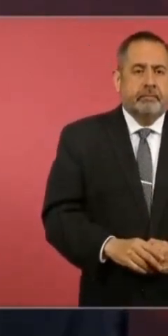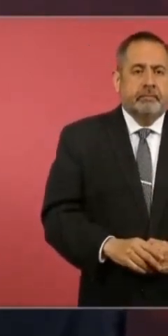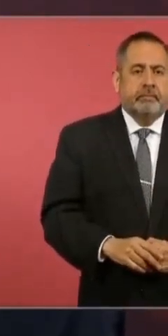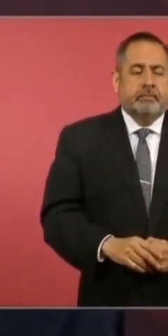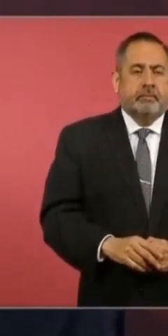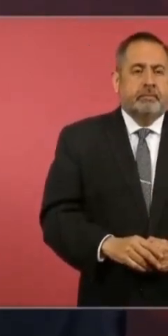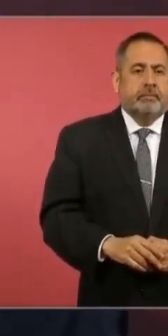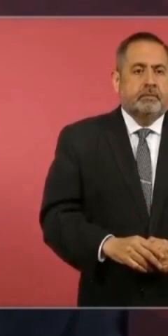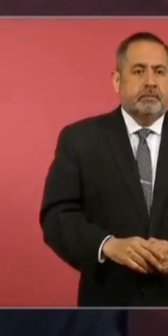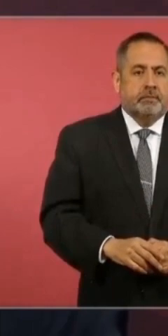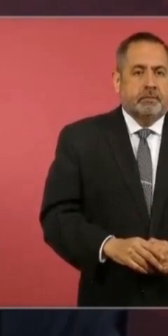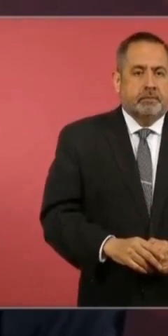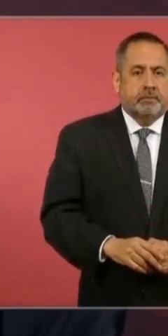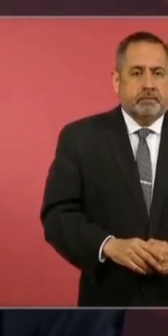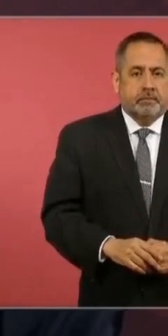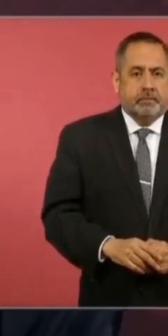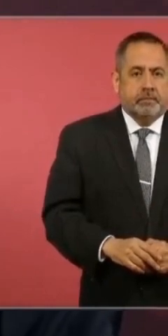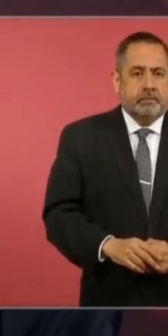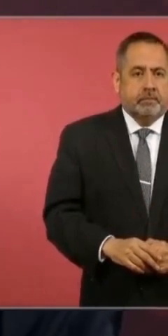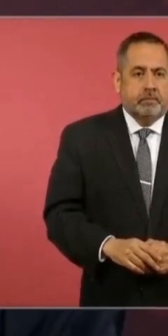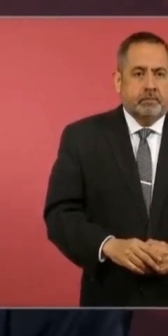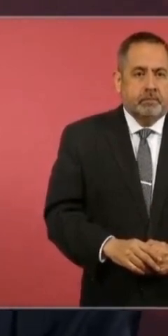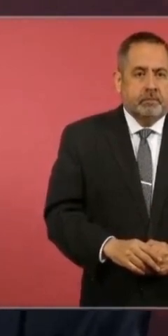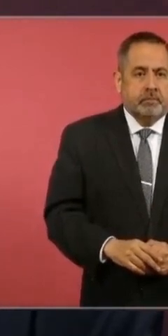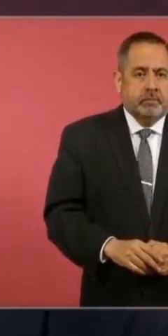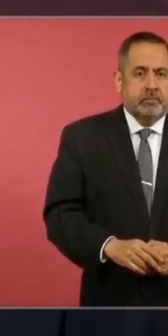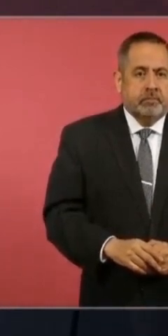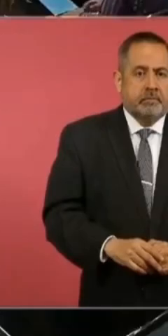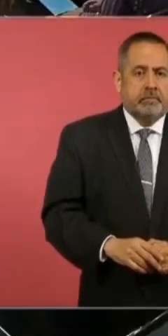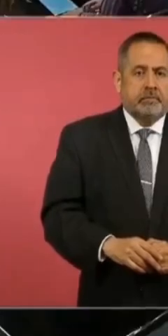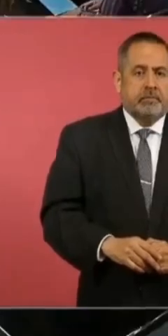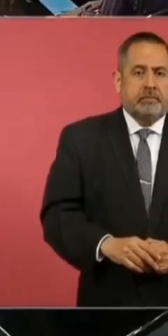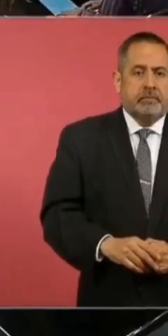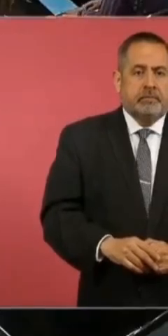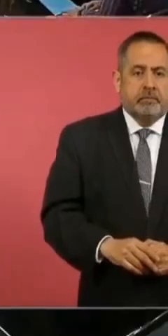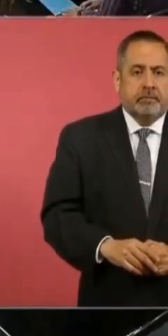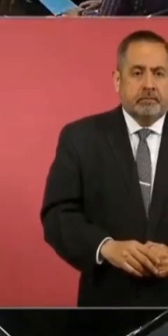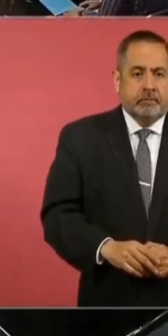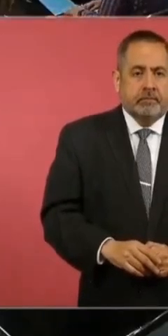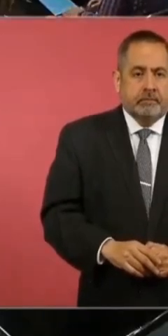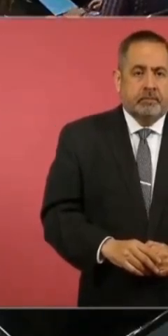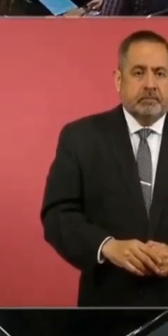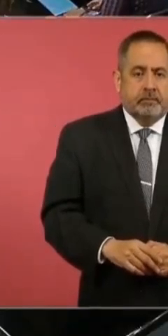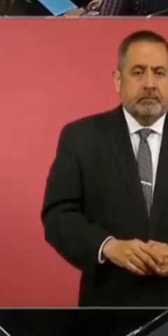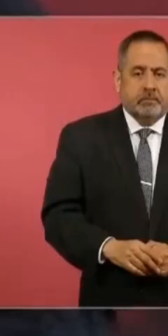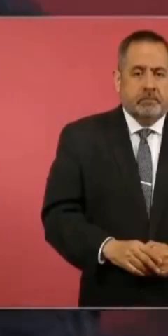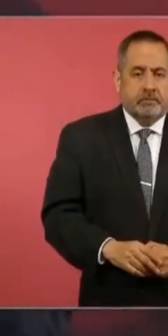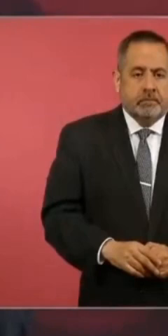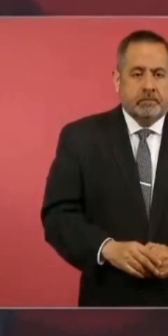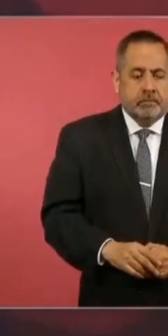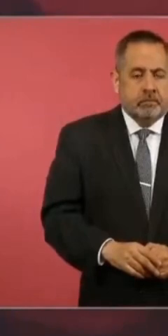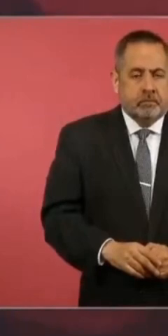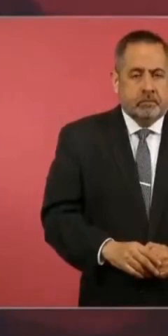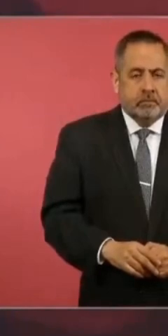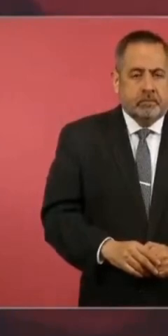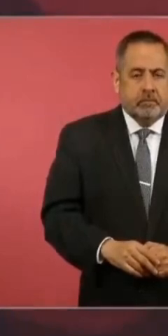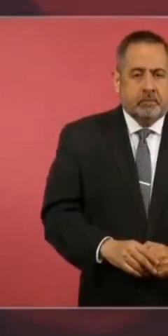no hay